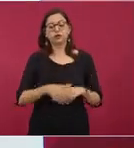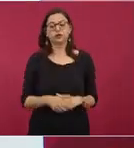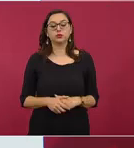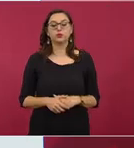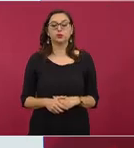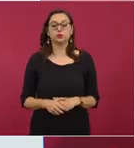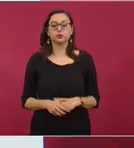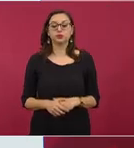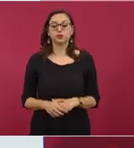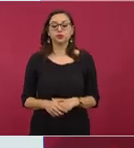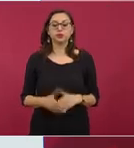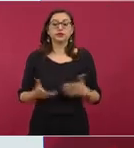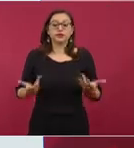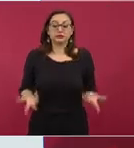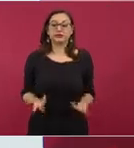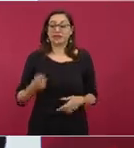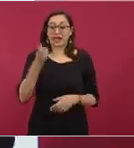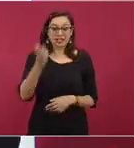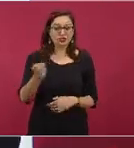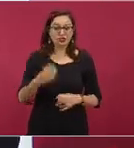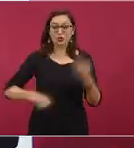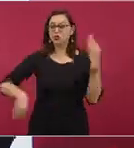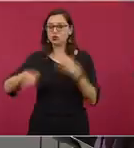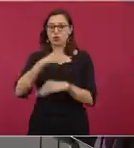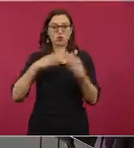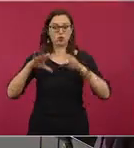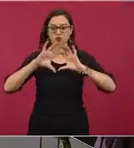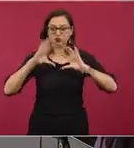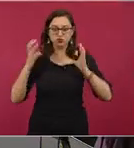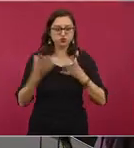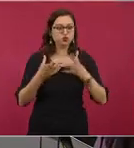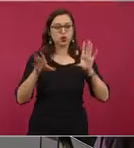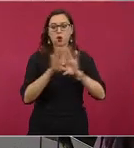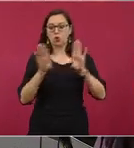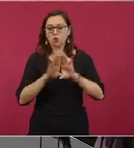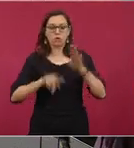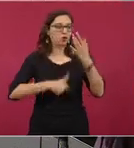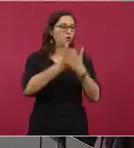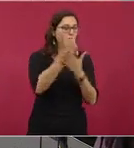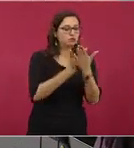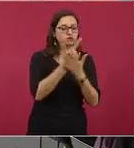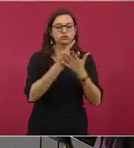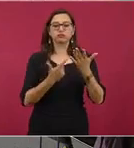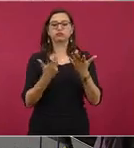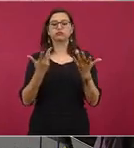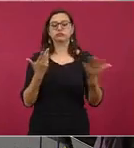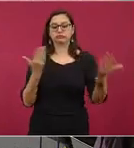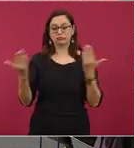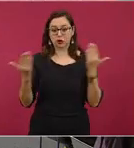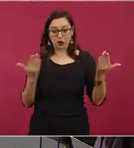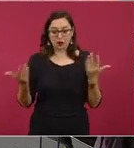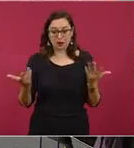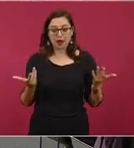es para informar de todo lo que estamos haciendo esto es la diferencia